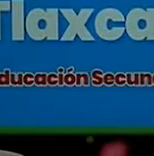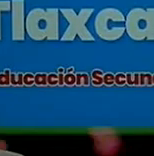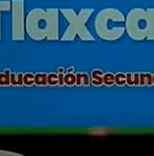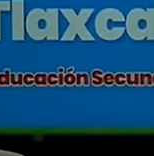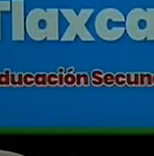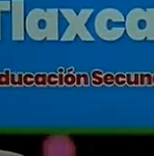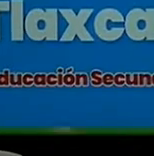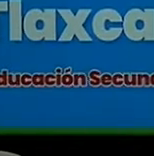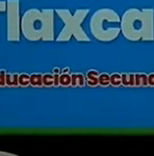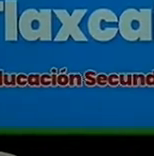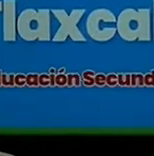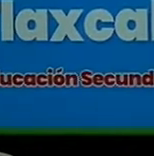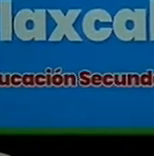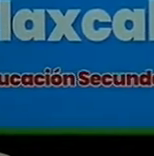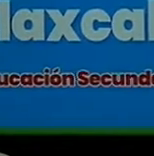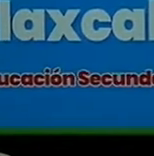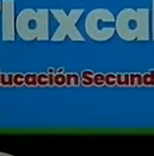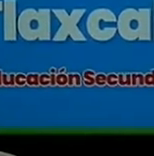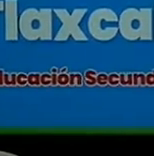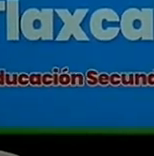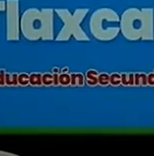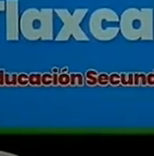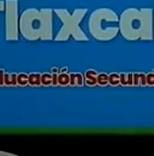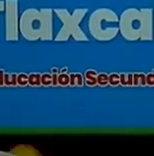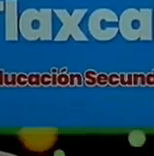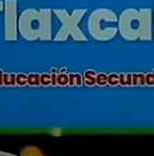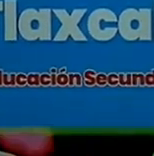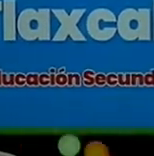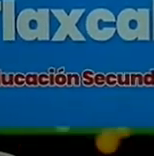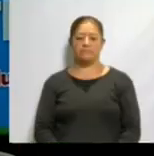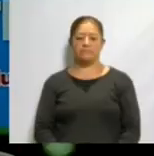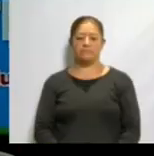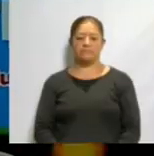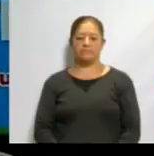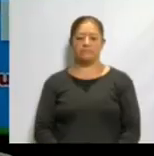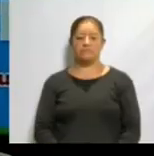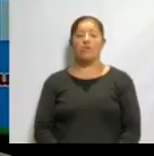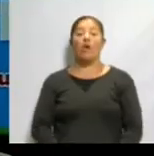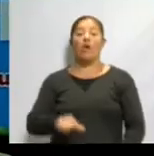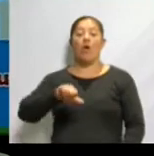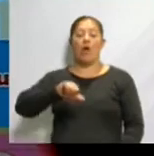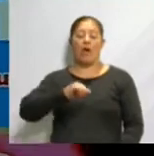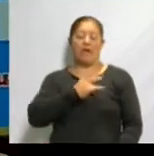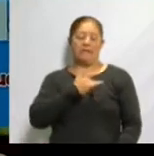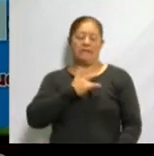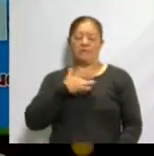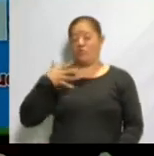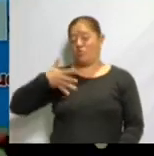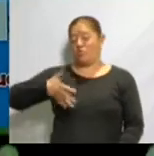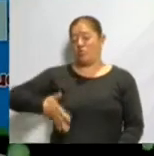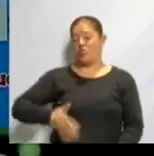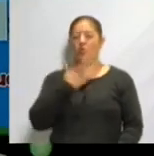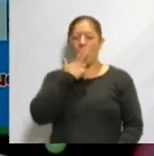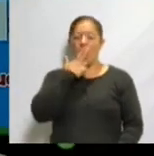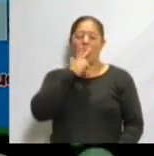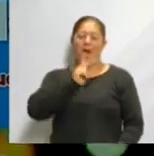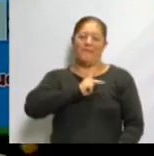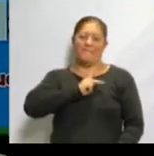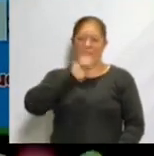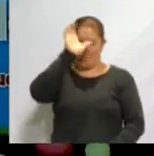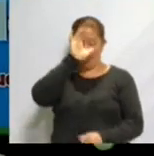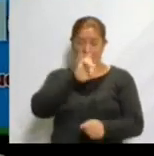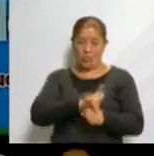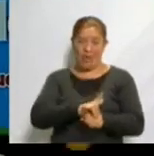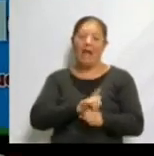Muchas gracias por continuar con nosotros. Y sin duda, el día de hoy nos hemos sentido muy orgullosos por nuestra riqueza cultural, pero más que nada,